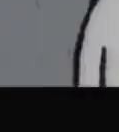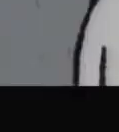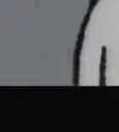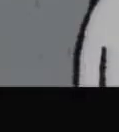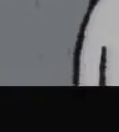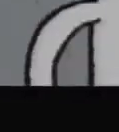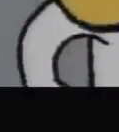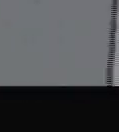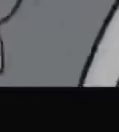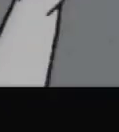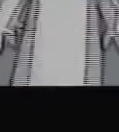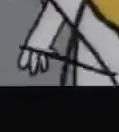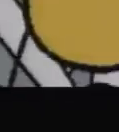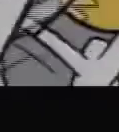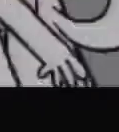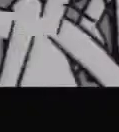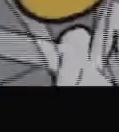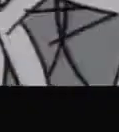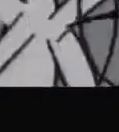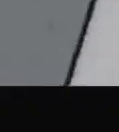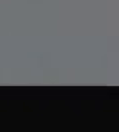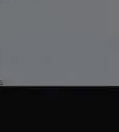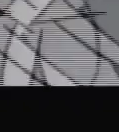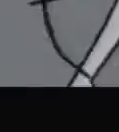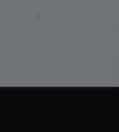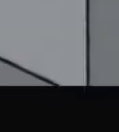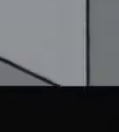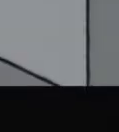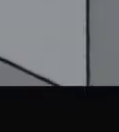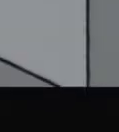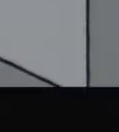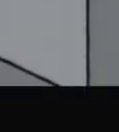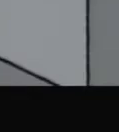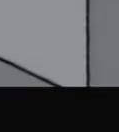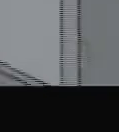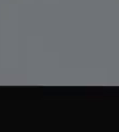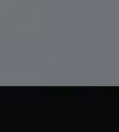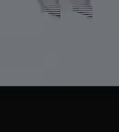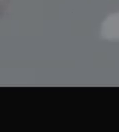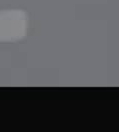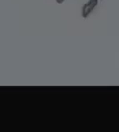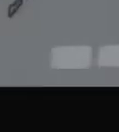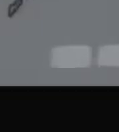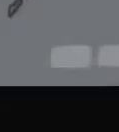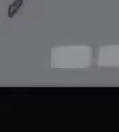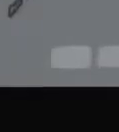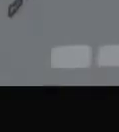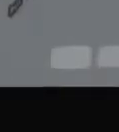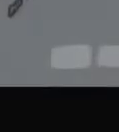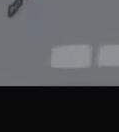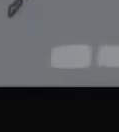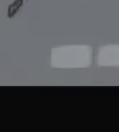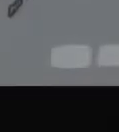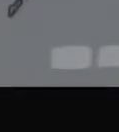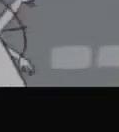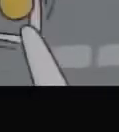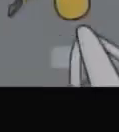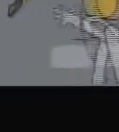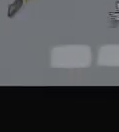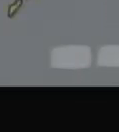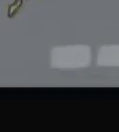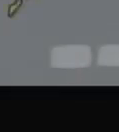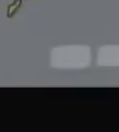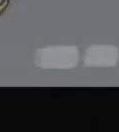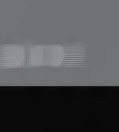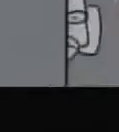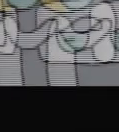De pronto llega el miedo y todas las personas asustadas corren a los supermercados a hacer compras de pánico y agotan